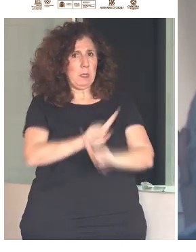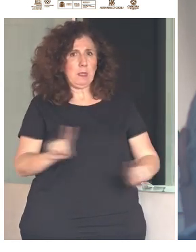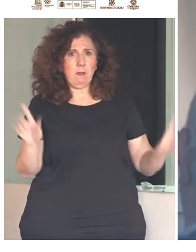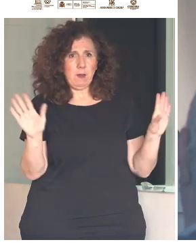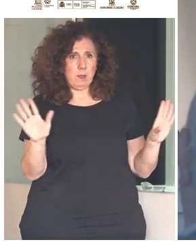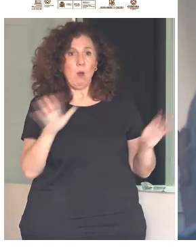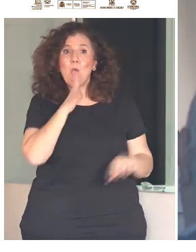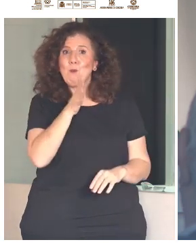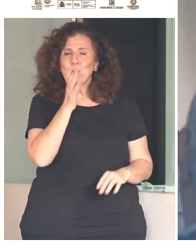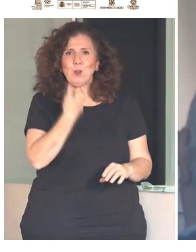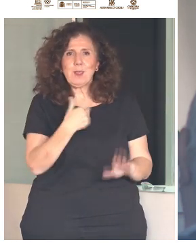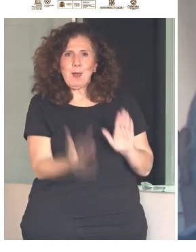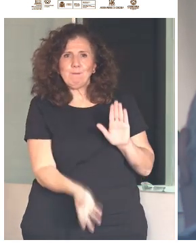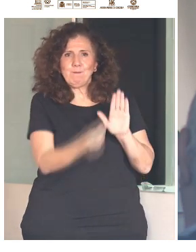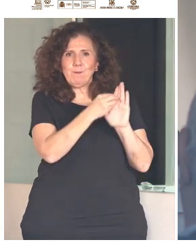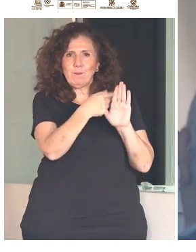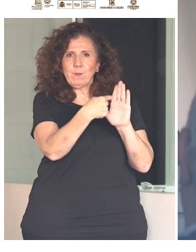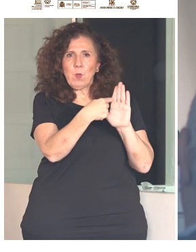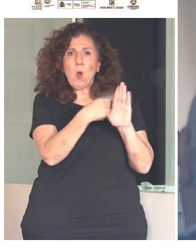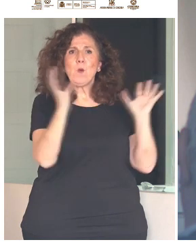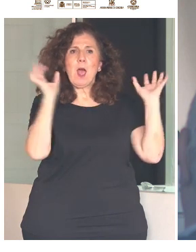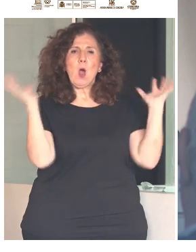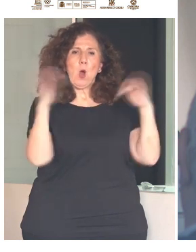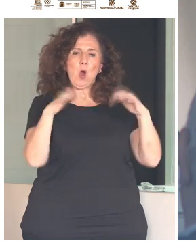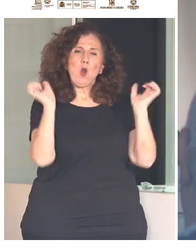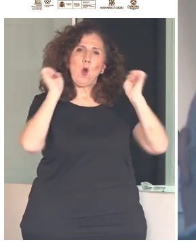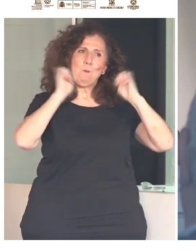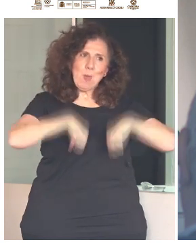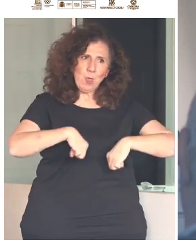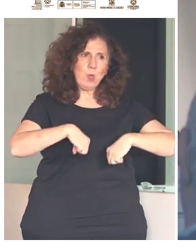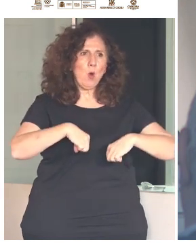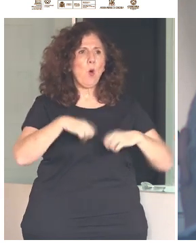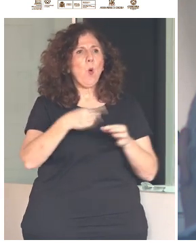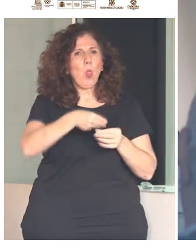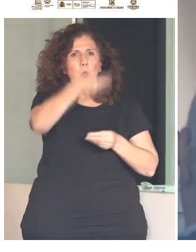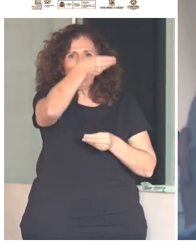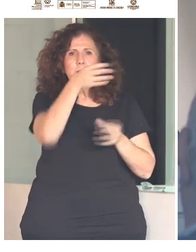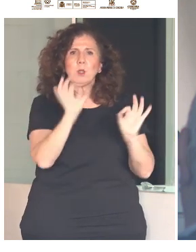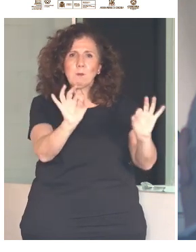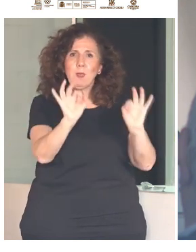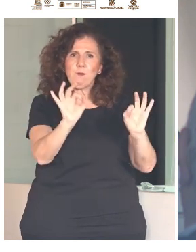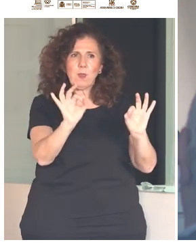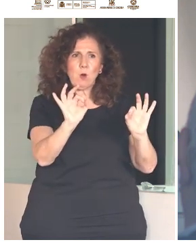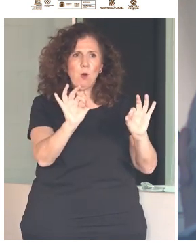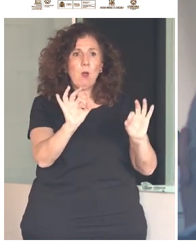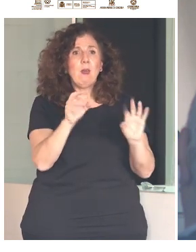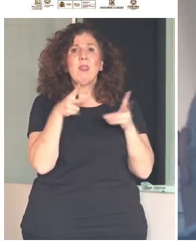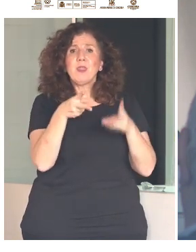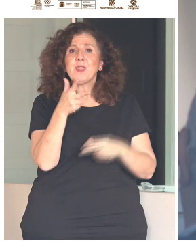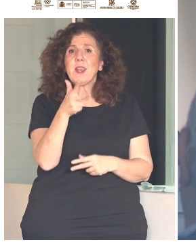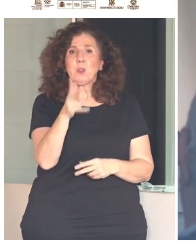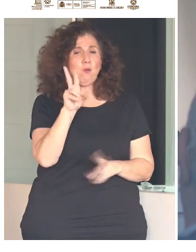oportuno crear una convención, un tratado específico que no viene a reconocer derechos nuevos, sino que